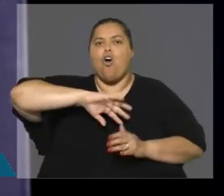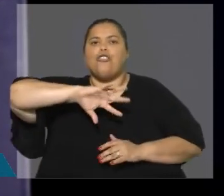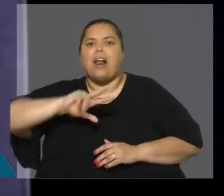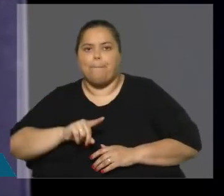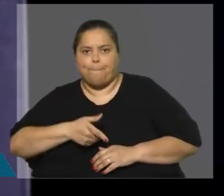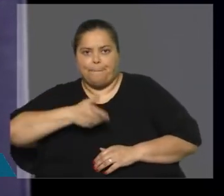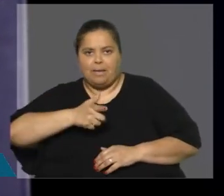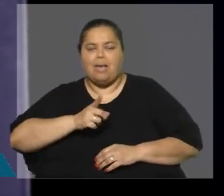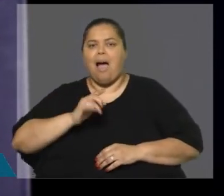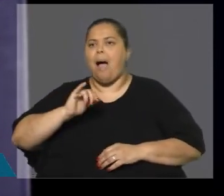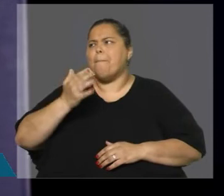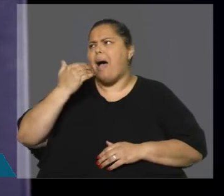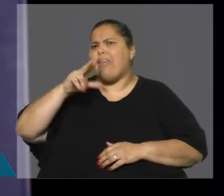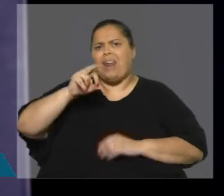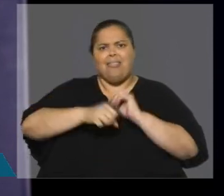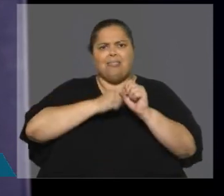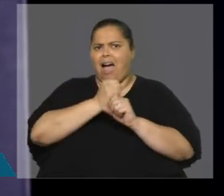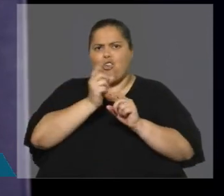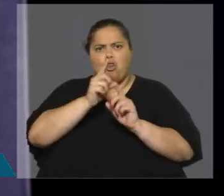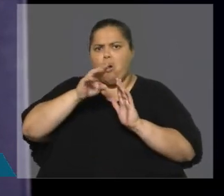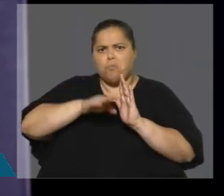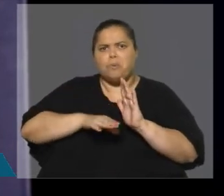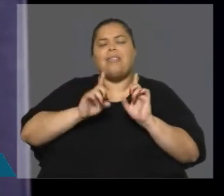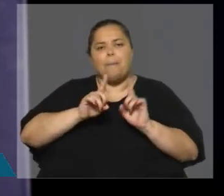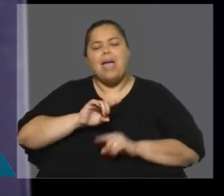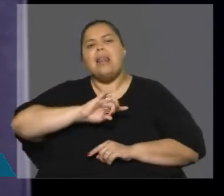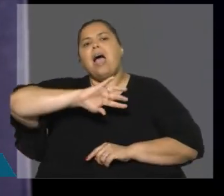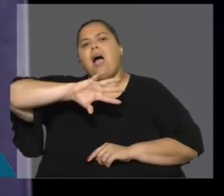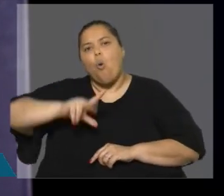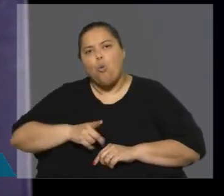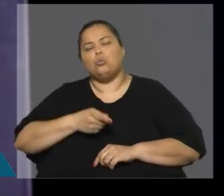años no ocurría. Se bajaron los hurtos y el abigeato. ¡Gracias! ¡Gracias! ¡Gracias! ¡Gracias!